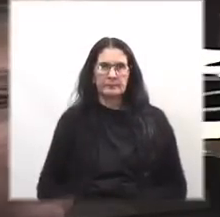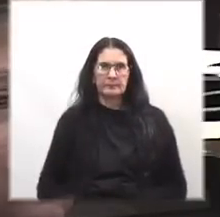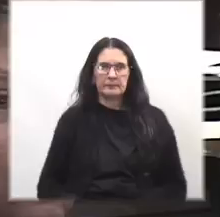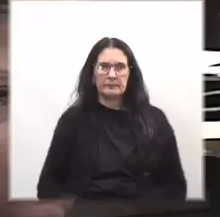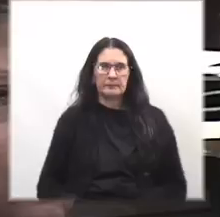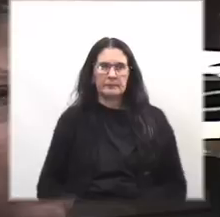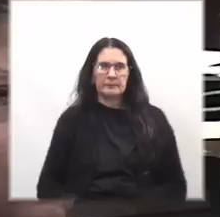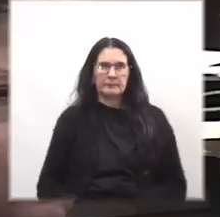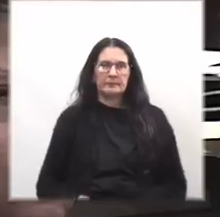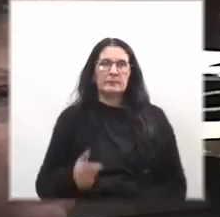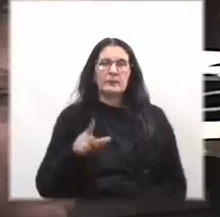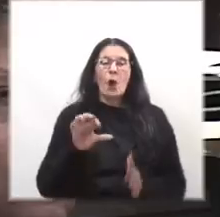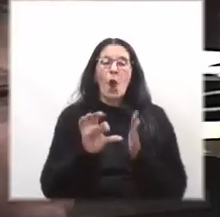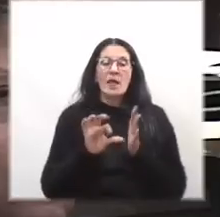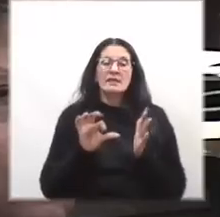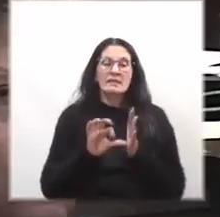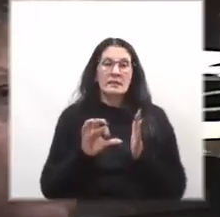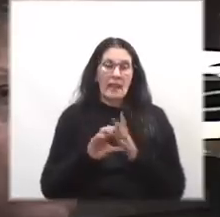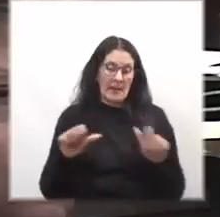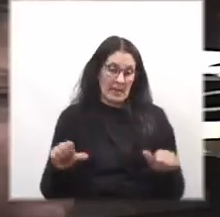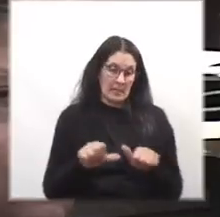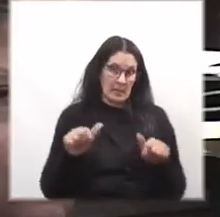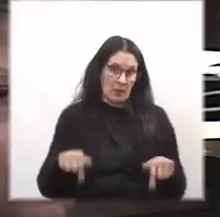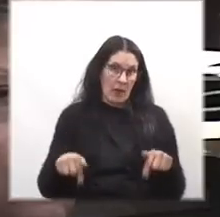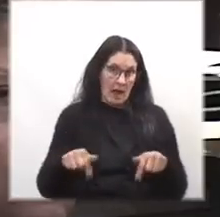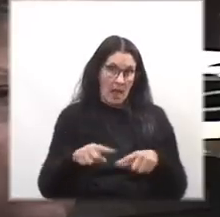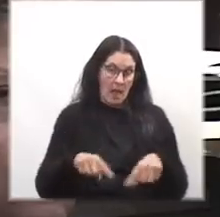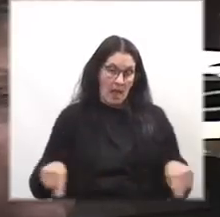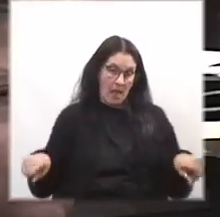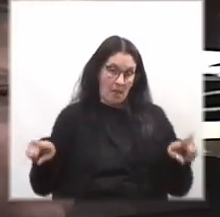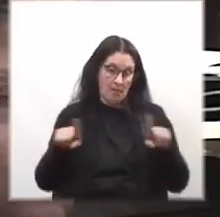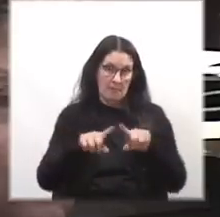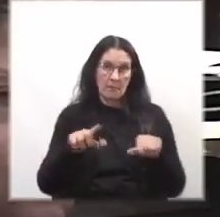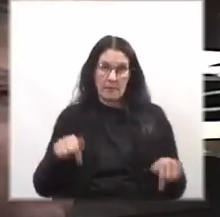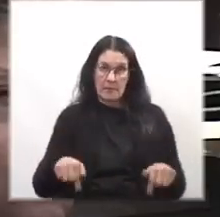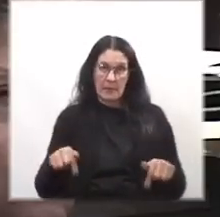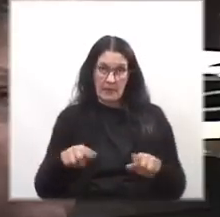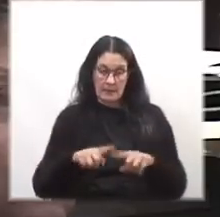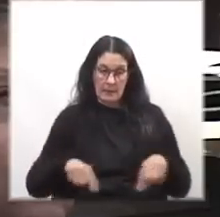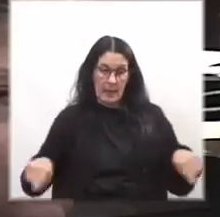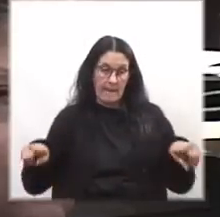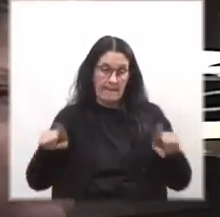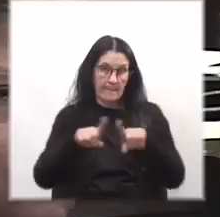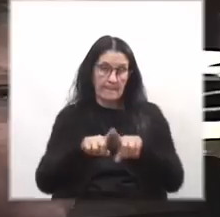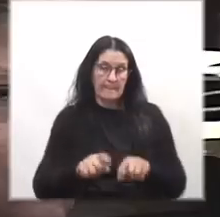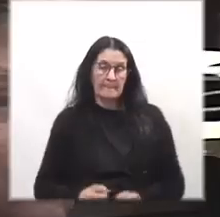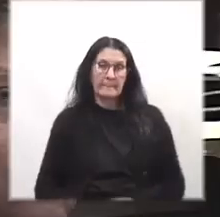es decir que con el sistema que crearon acá en este poder